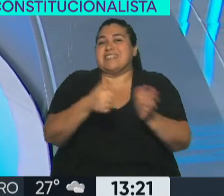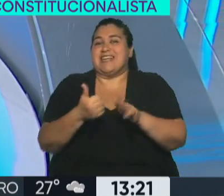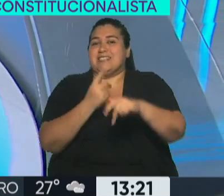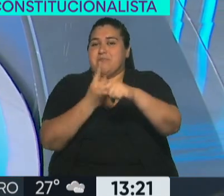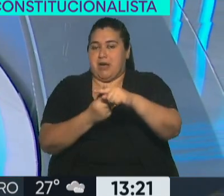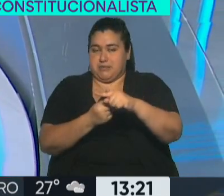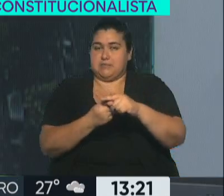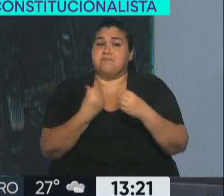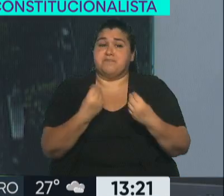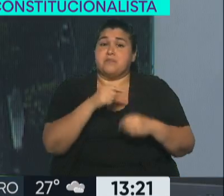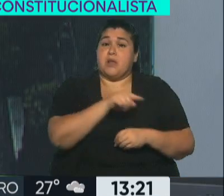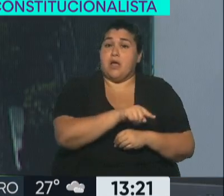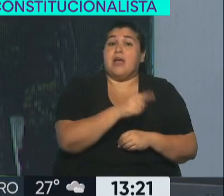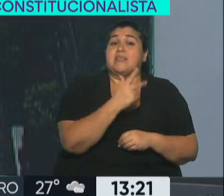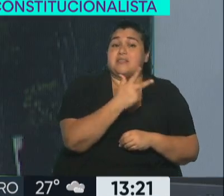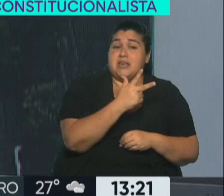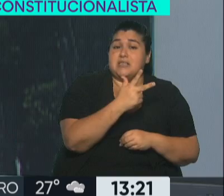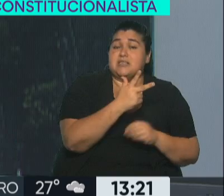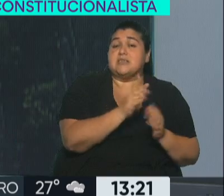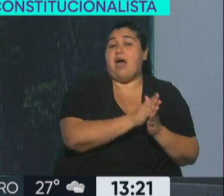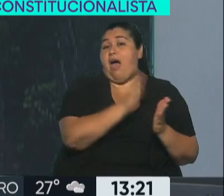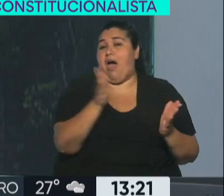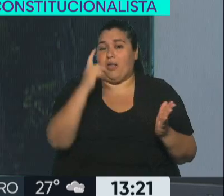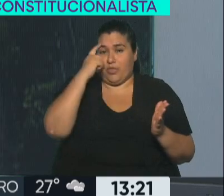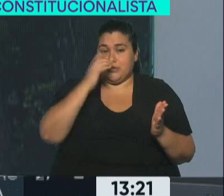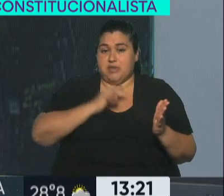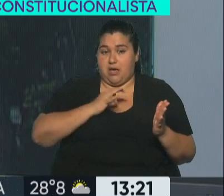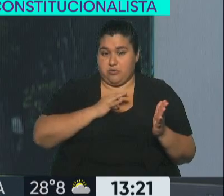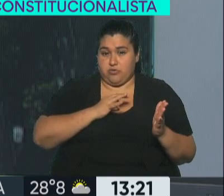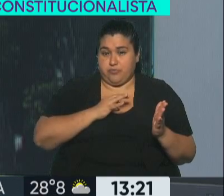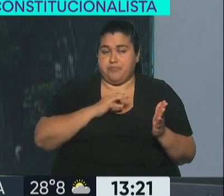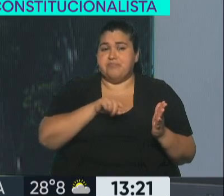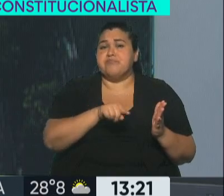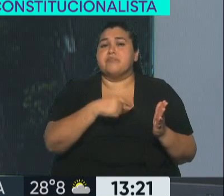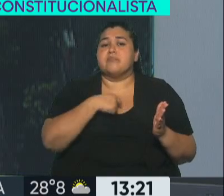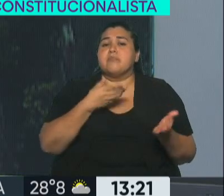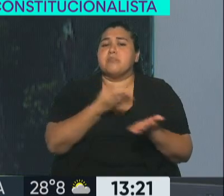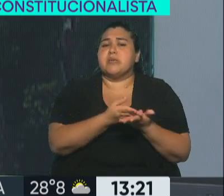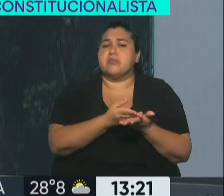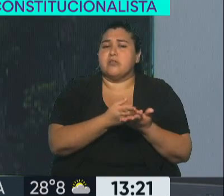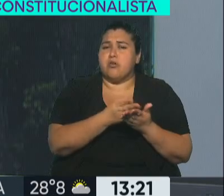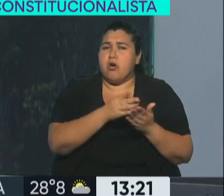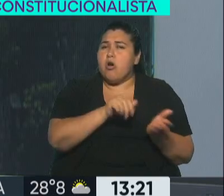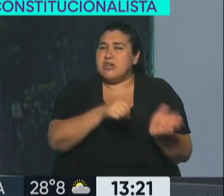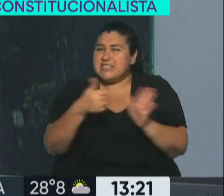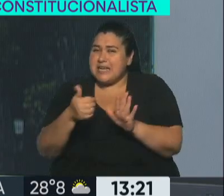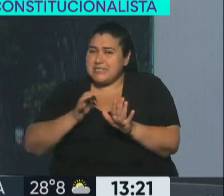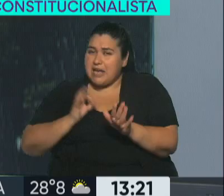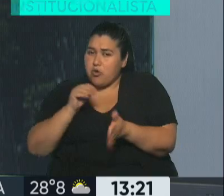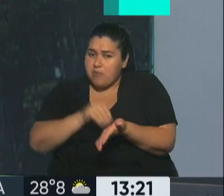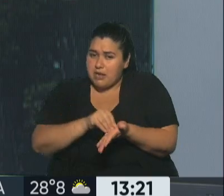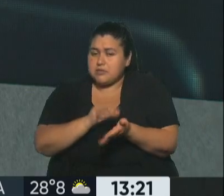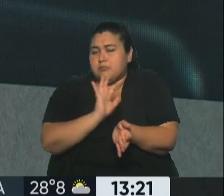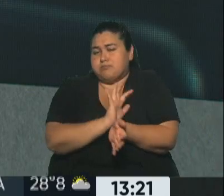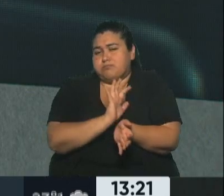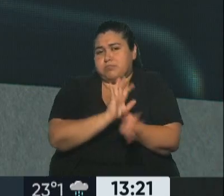tres a diez años la asociación ilícita. Y está pidiendo, no sé cuántos pidió, otros seis, pidió... Otros seis, exactamente dos